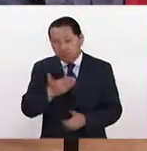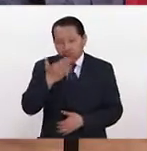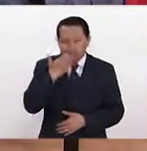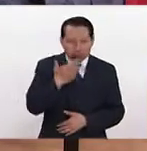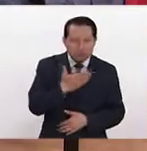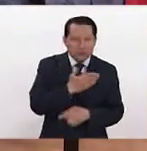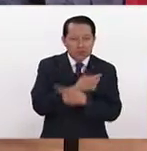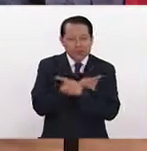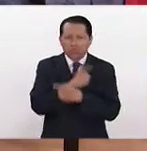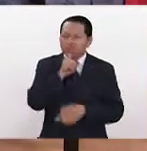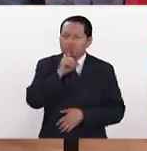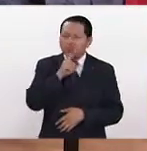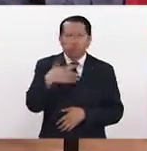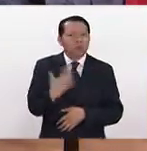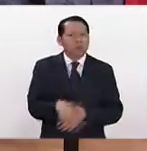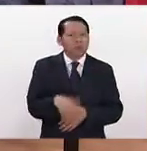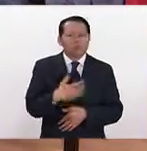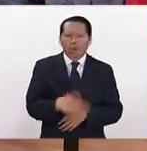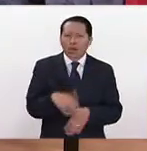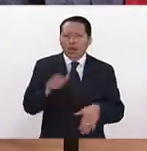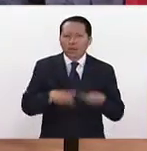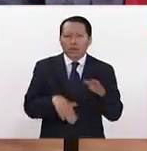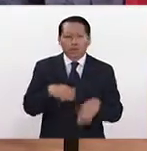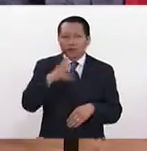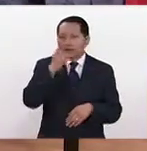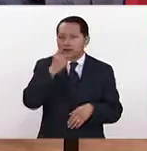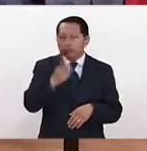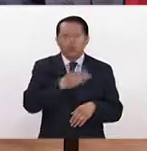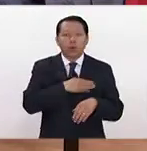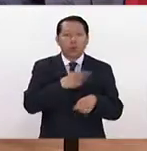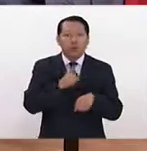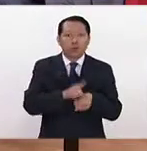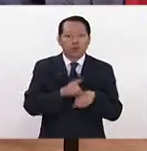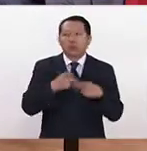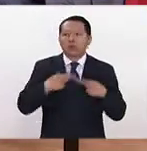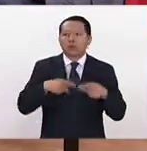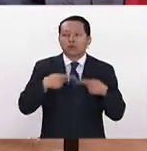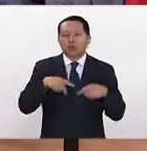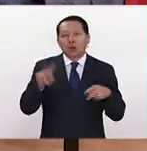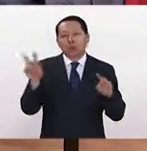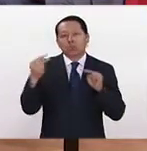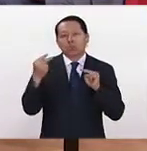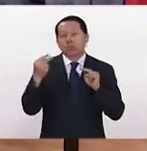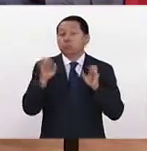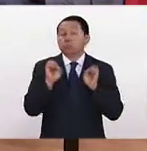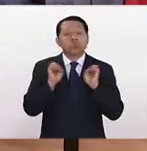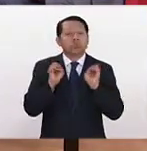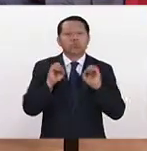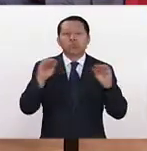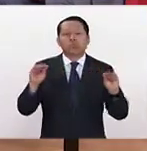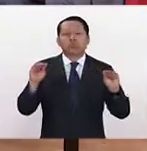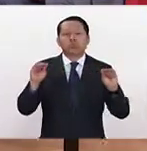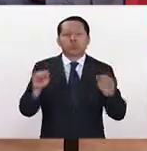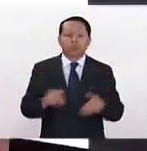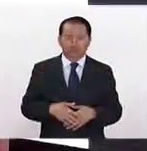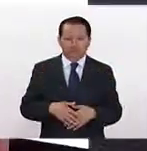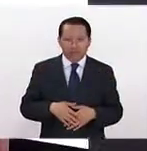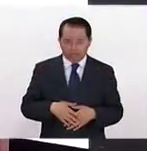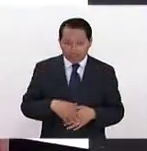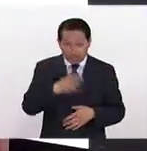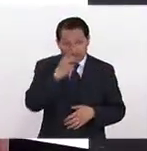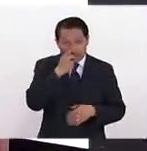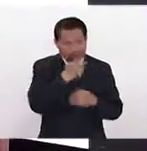increíble que ni siquiera la gente voltee a verte y decir buenos días, ¿no? Dicen que los Millennial estudiaron